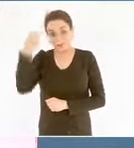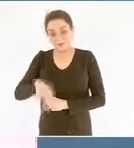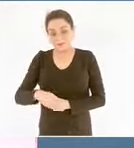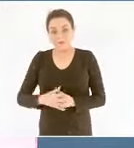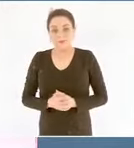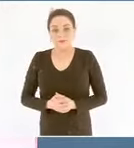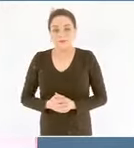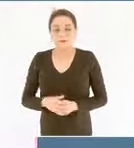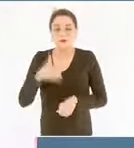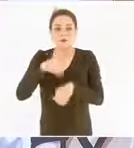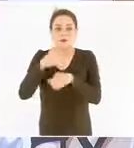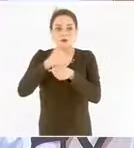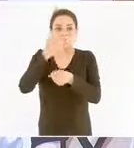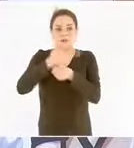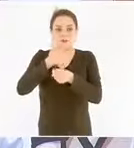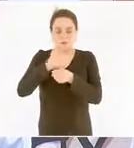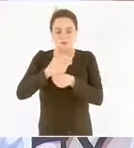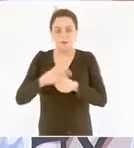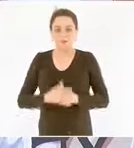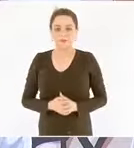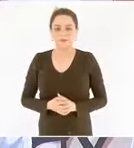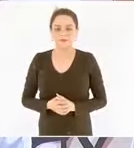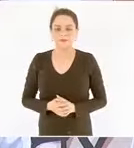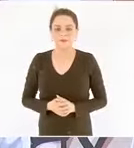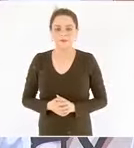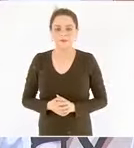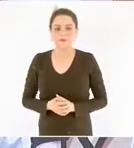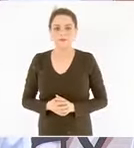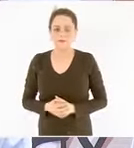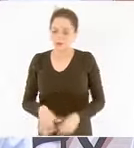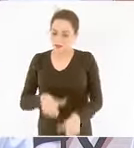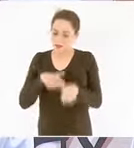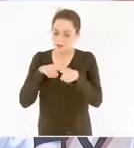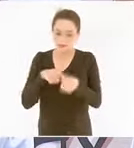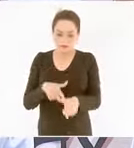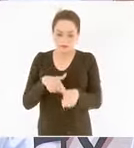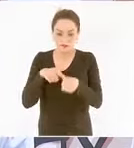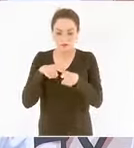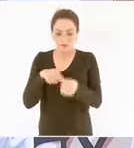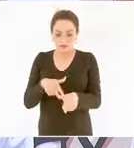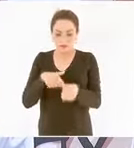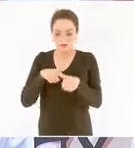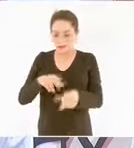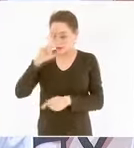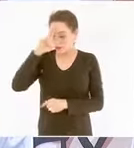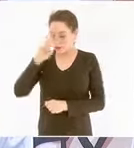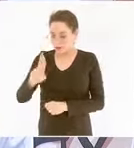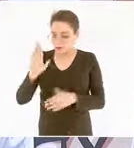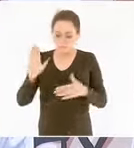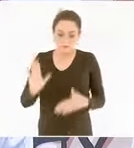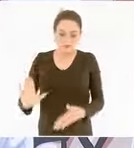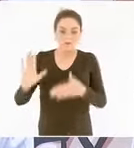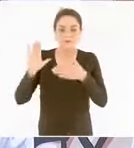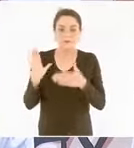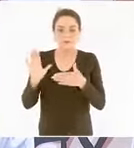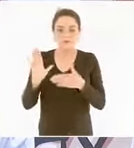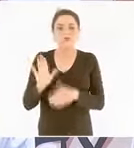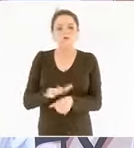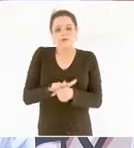mantendremos el compromiso de no aumentar